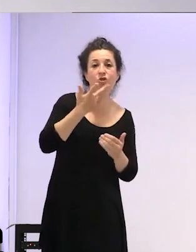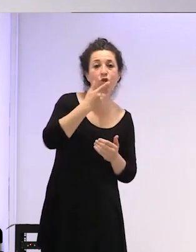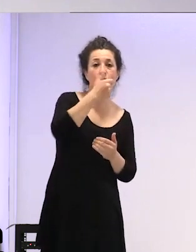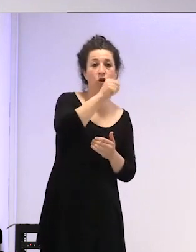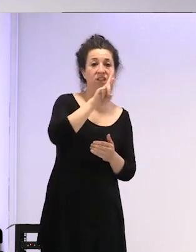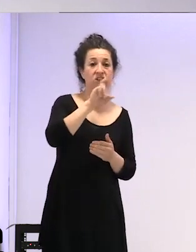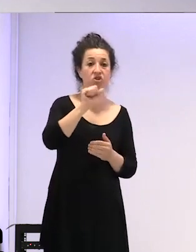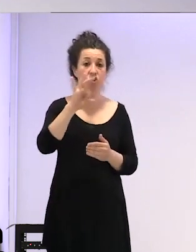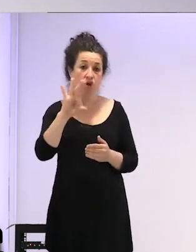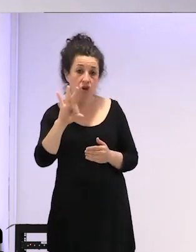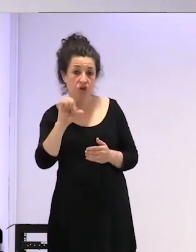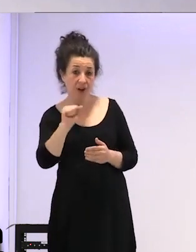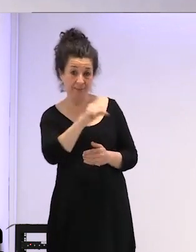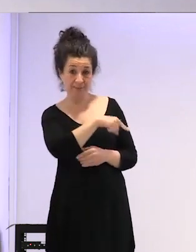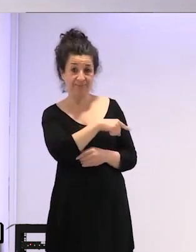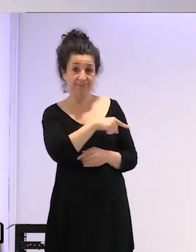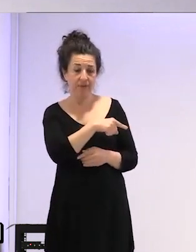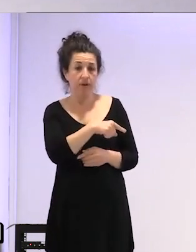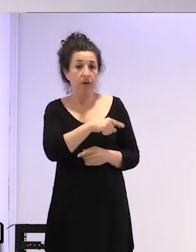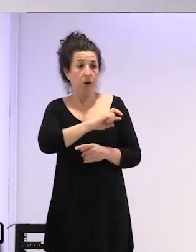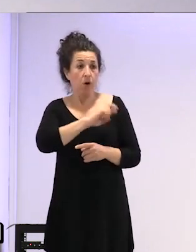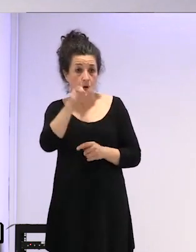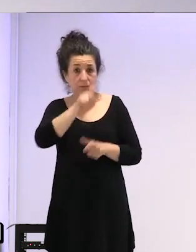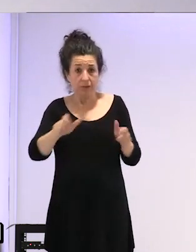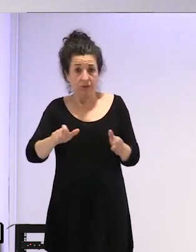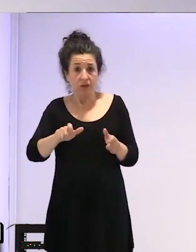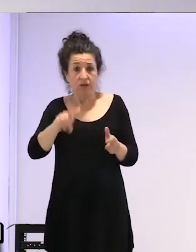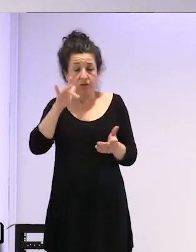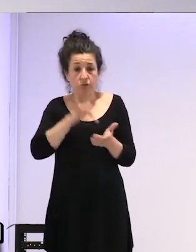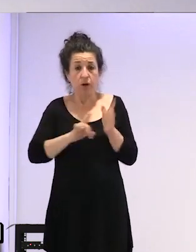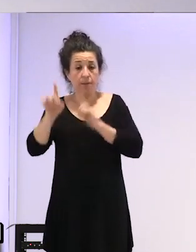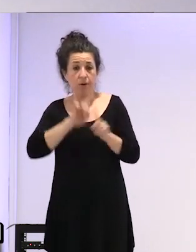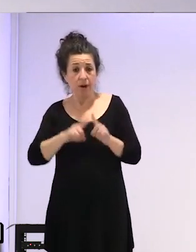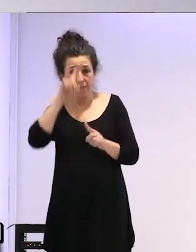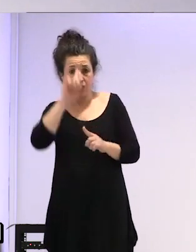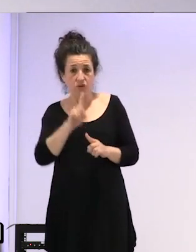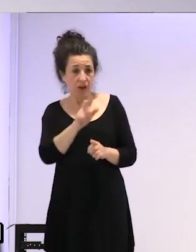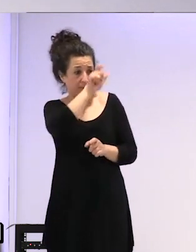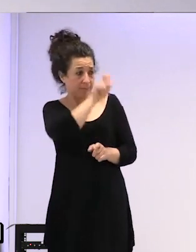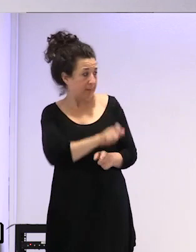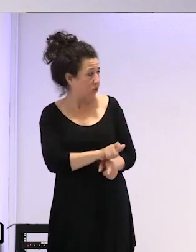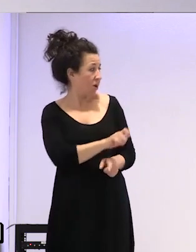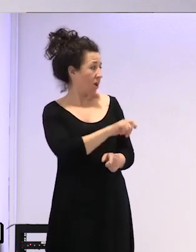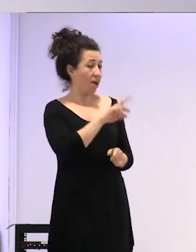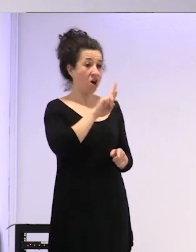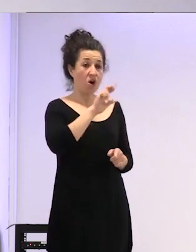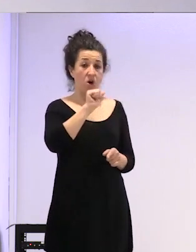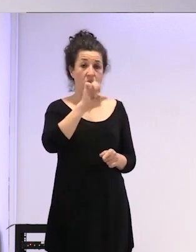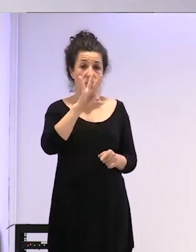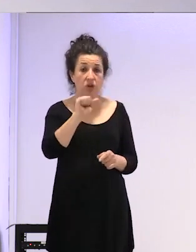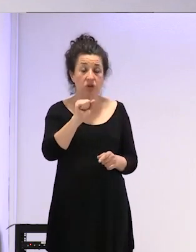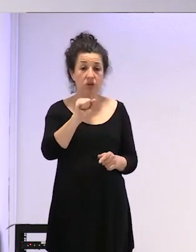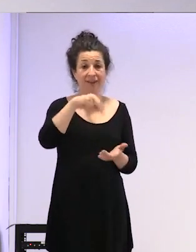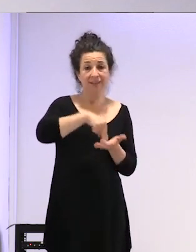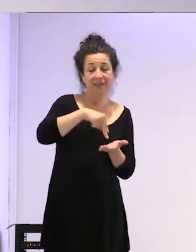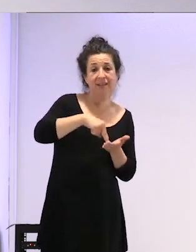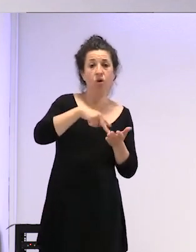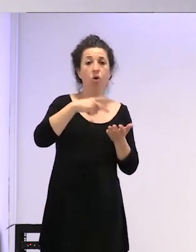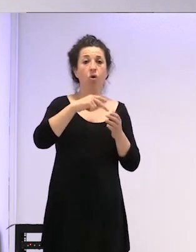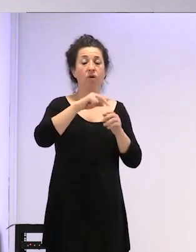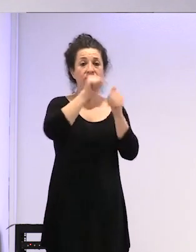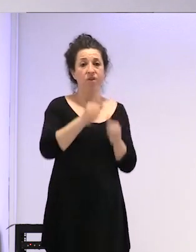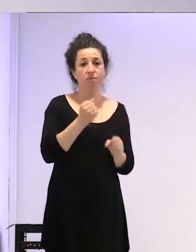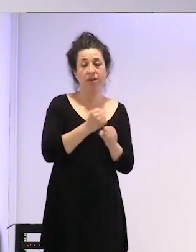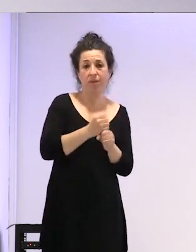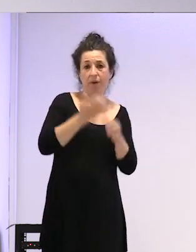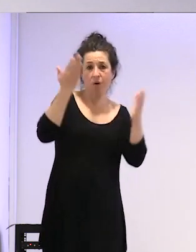y también la misma problemática y no saben que existe Rosa Miral ni que existe esta forma de trabajo ¿no? que pues que no tiene nada que ver y eso